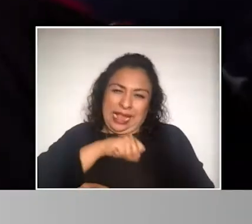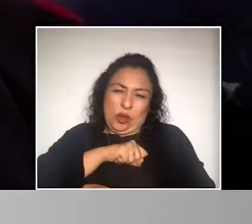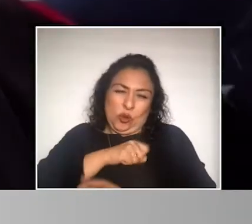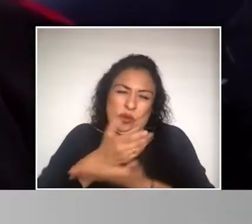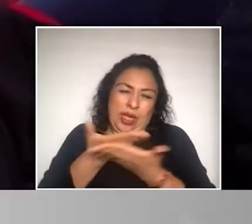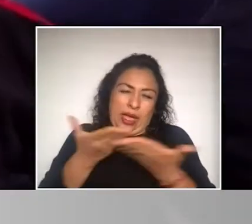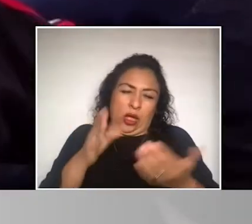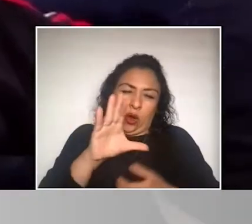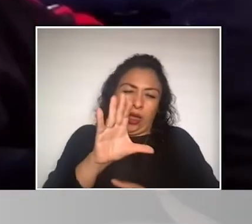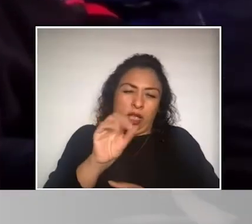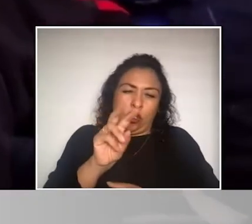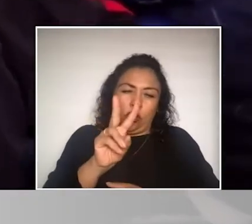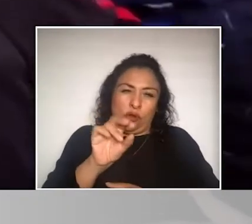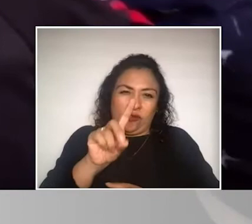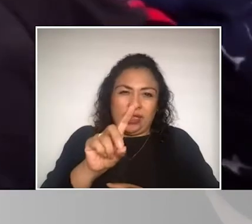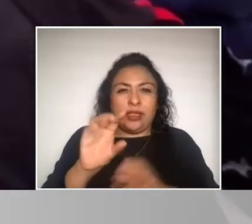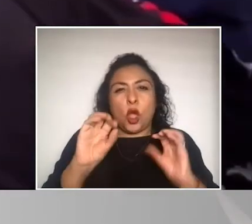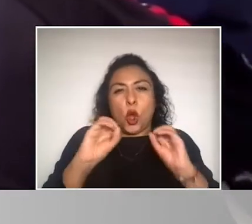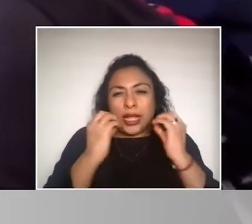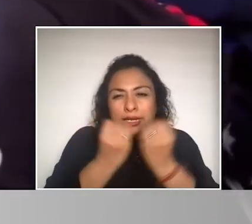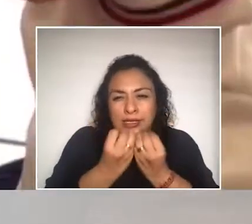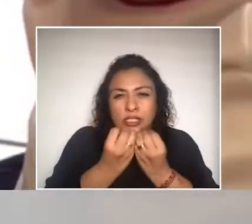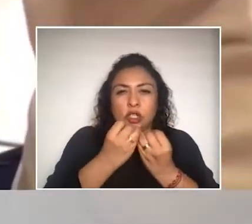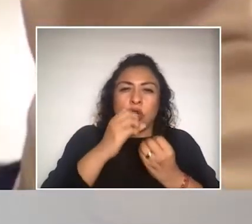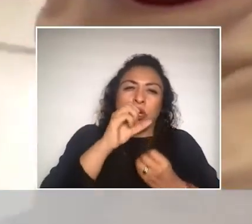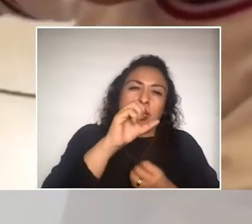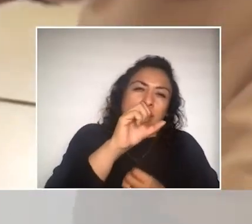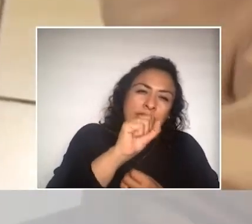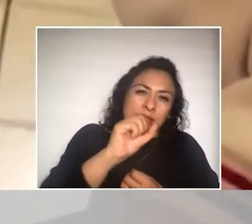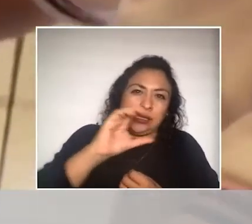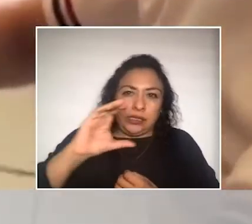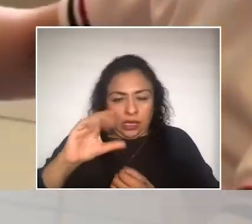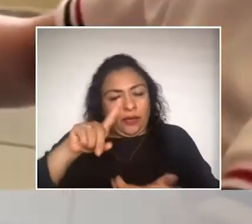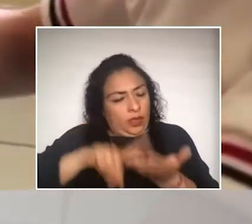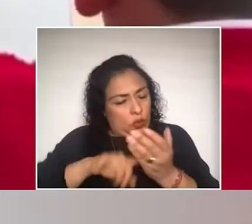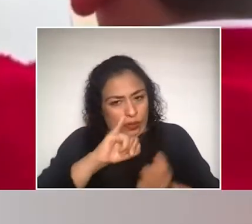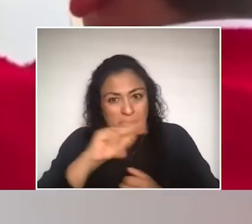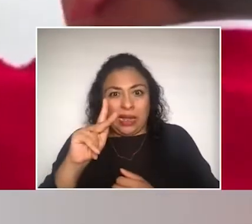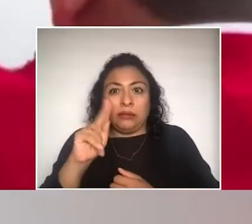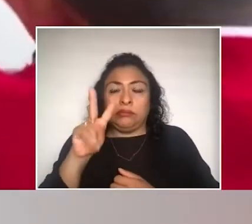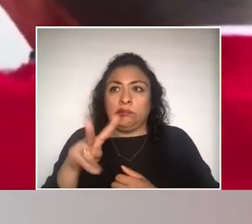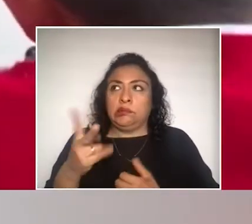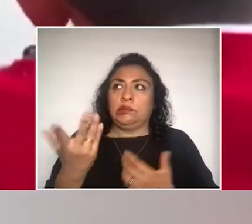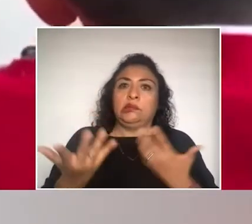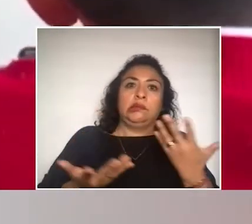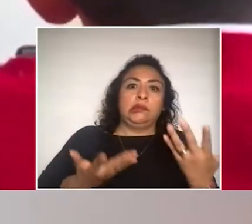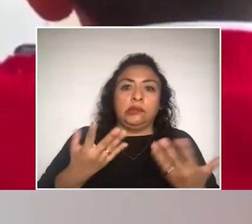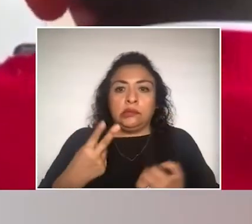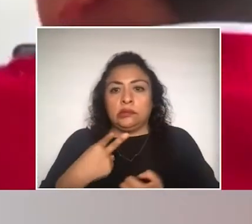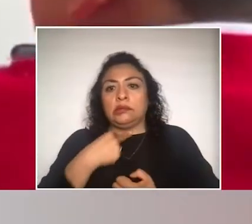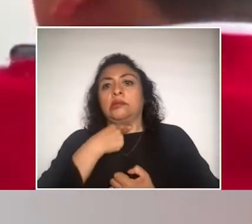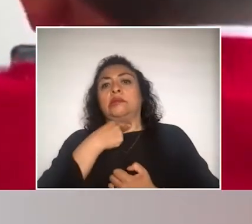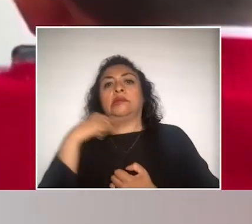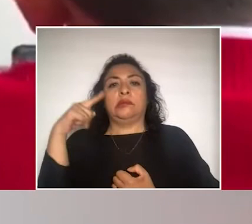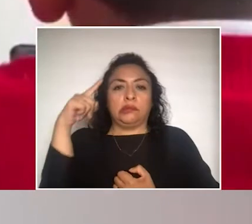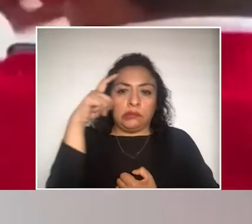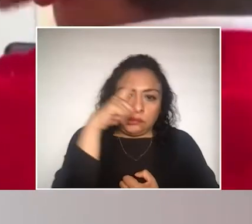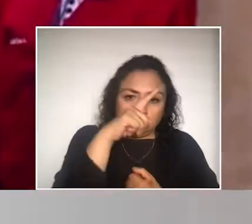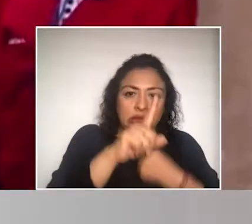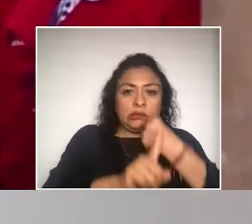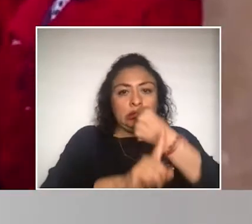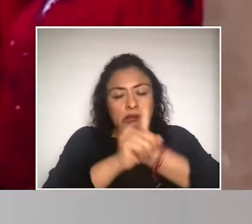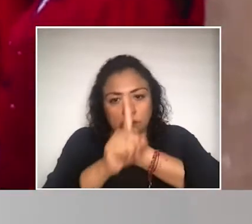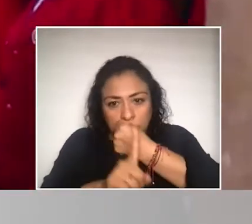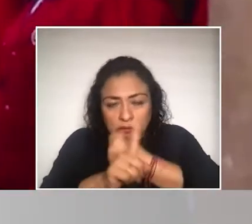organizaciones de la sociedad civil en general y el Ipliap dentro de ellas, pues, sí nos hemos visto con dificultades para